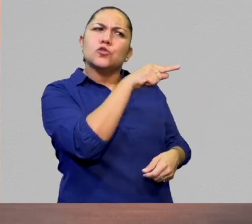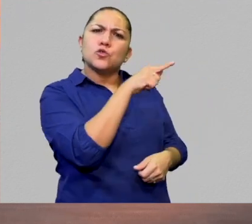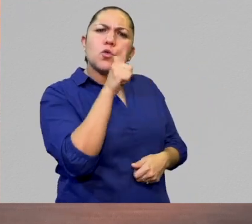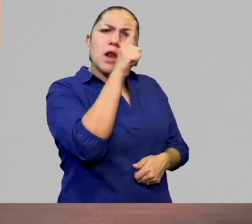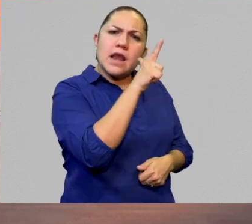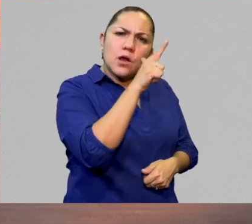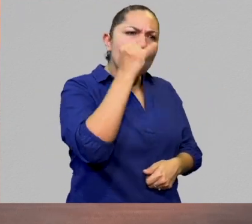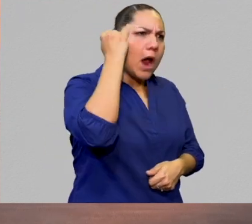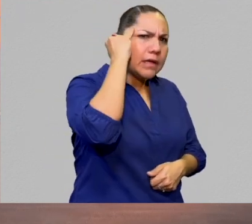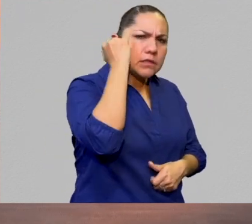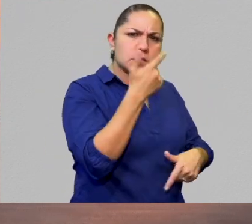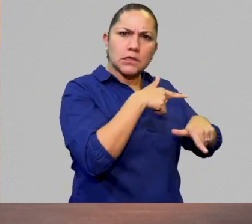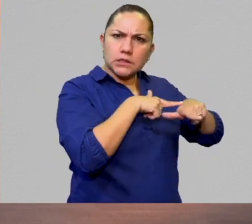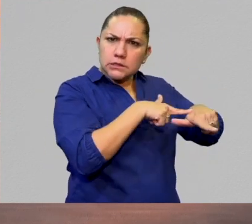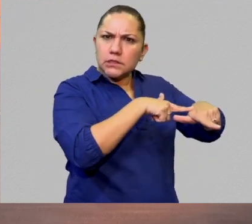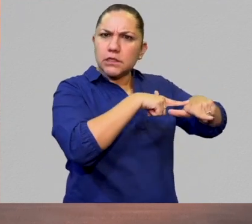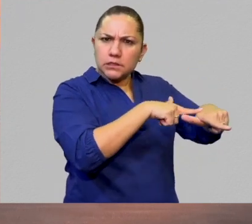indígena?